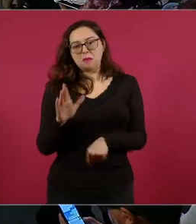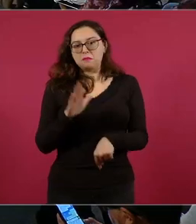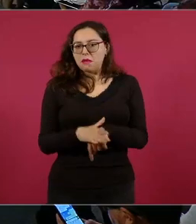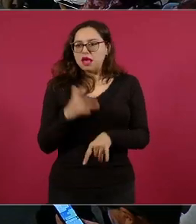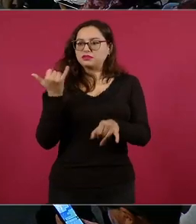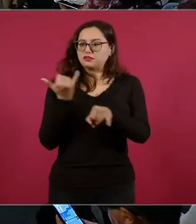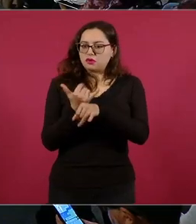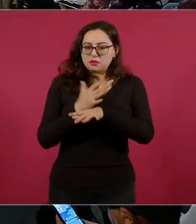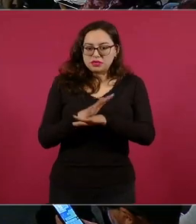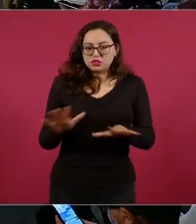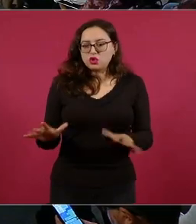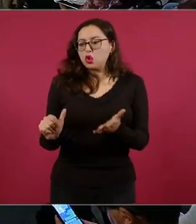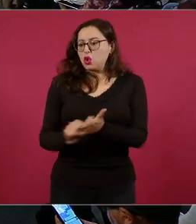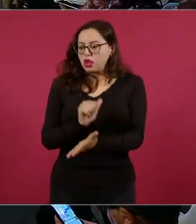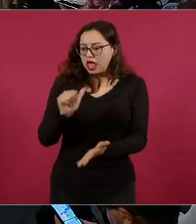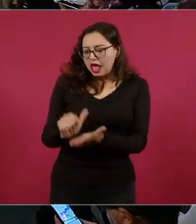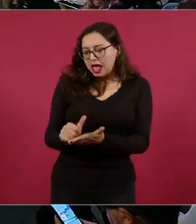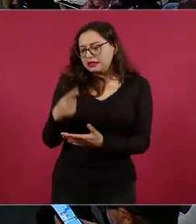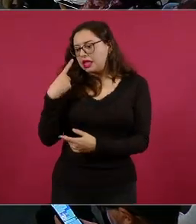tener actas,